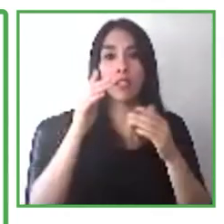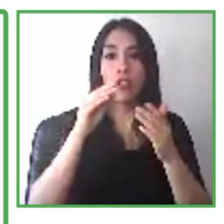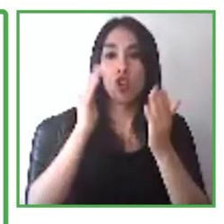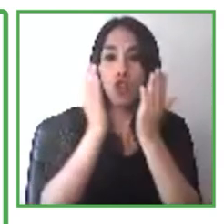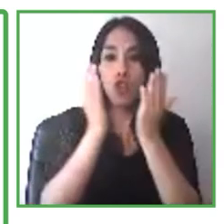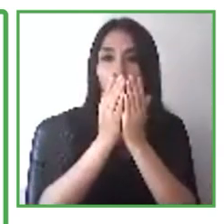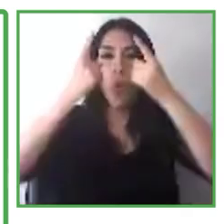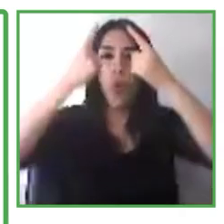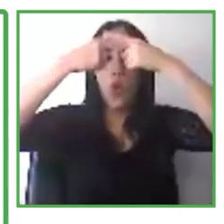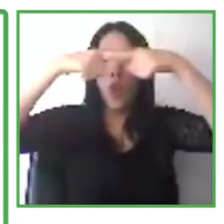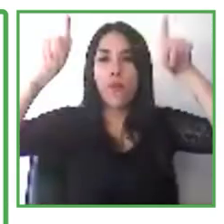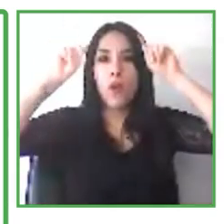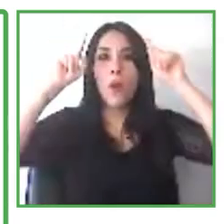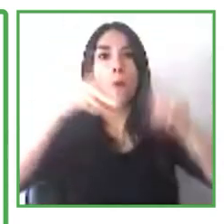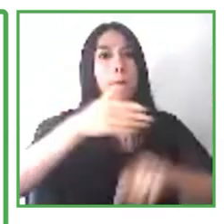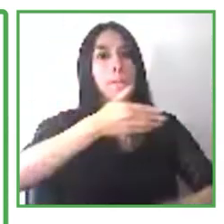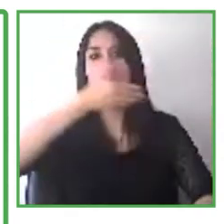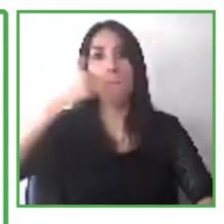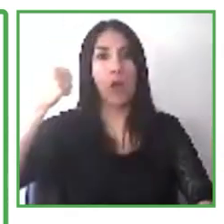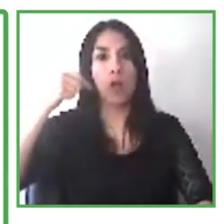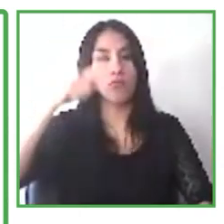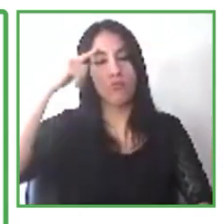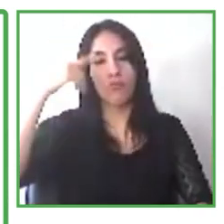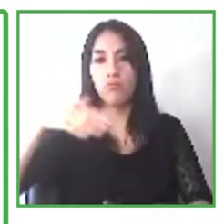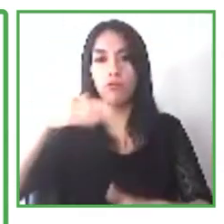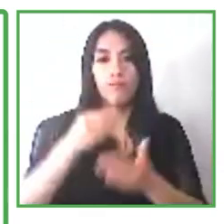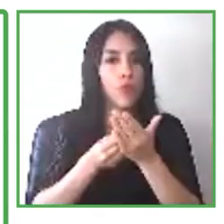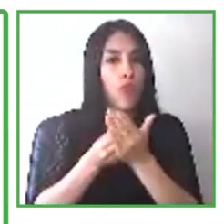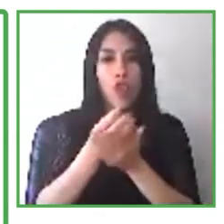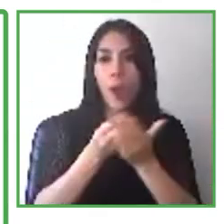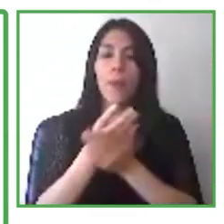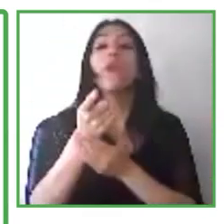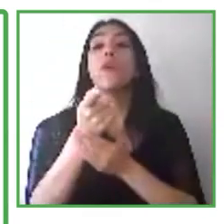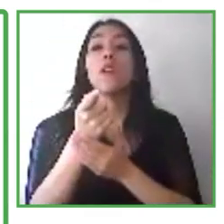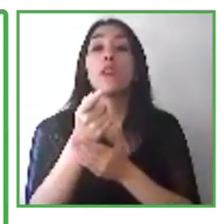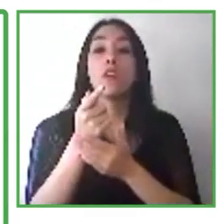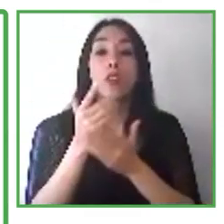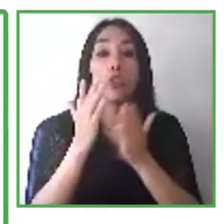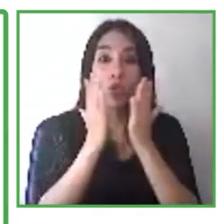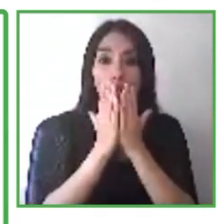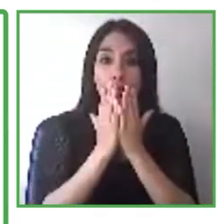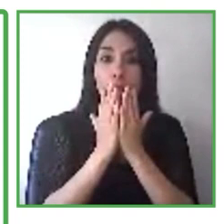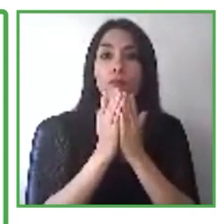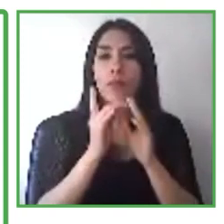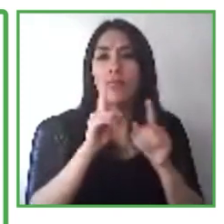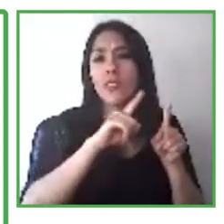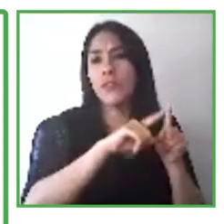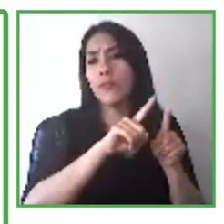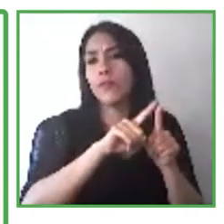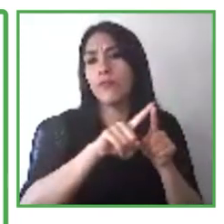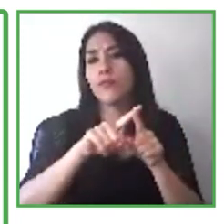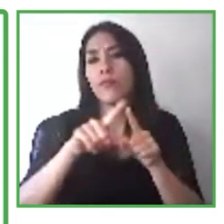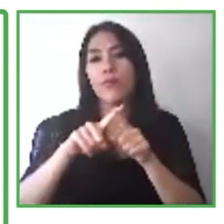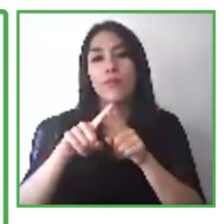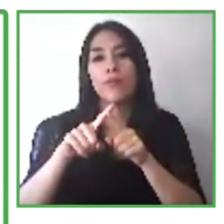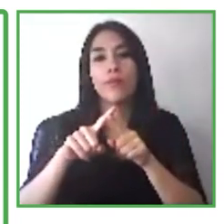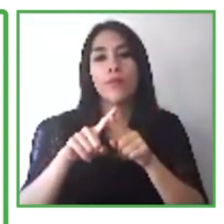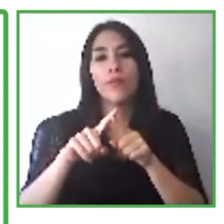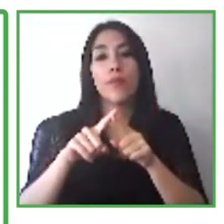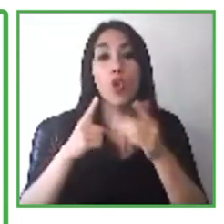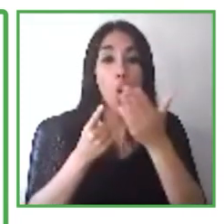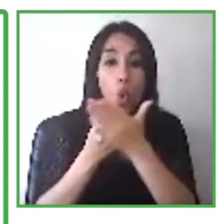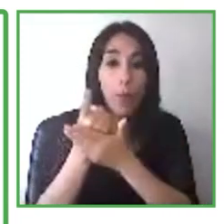tomar y tomamos diferentes tipos de oportunidades educacionales que queremos seguir promocionando. En último lugar,